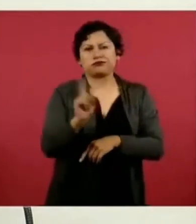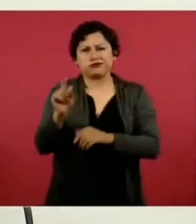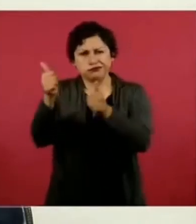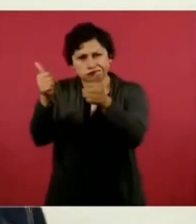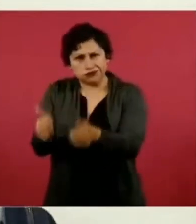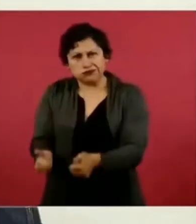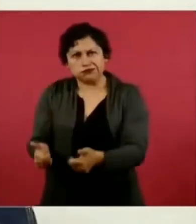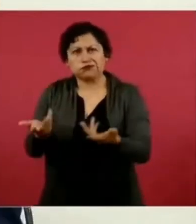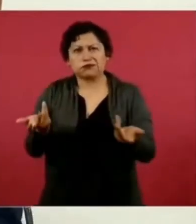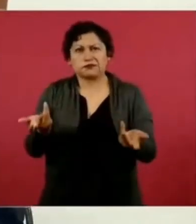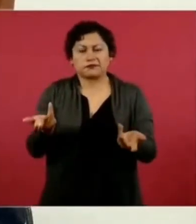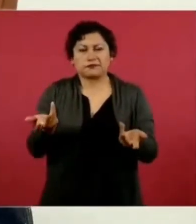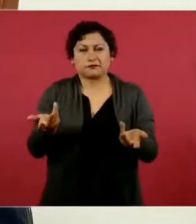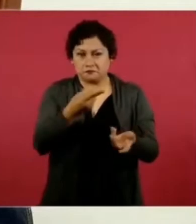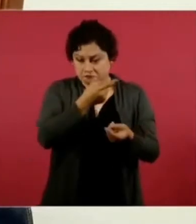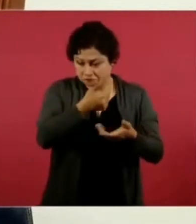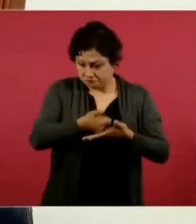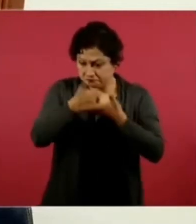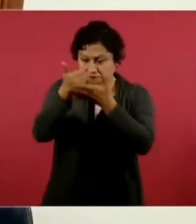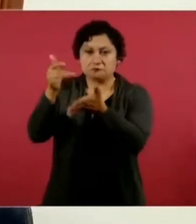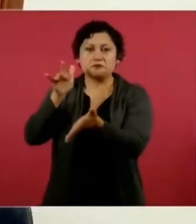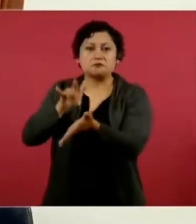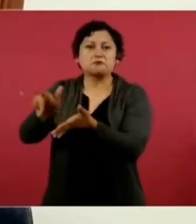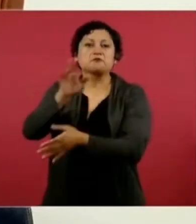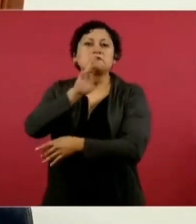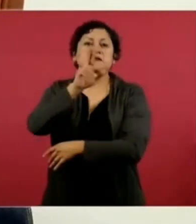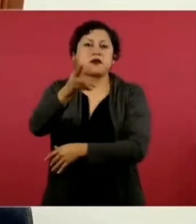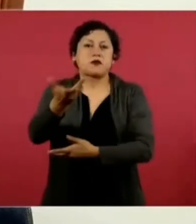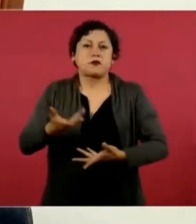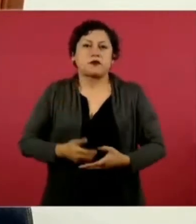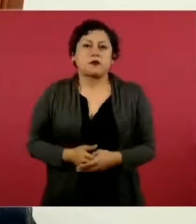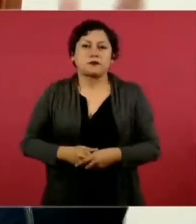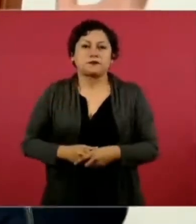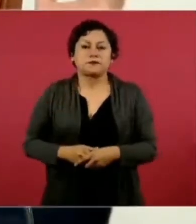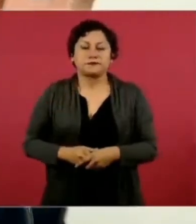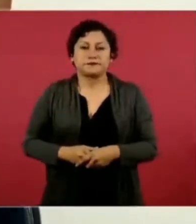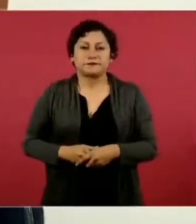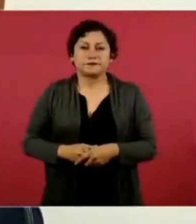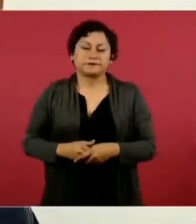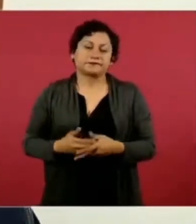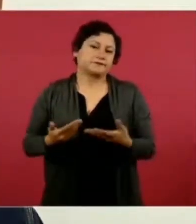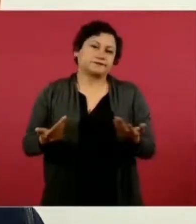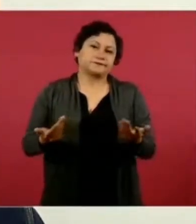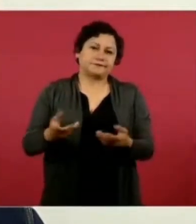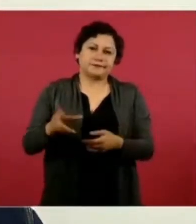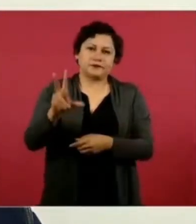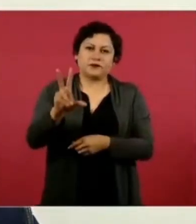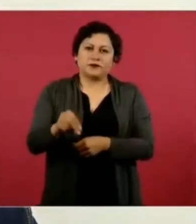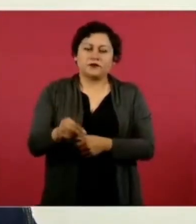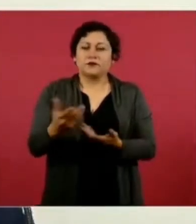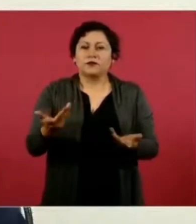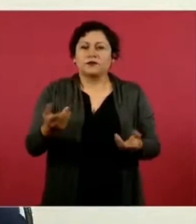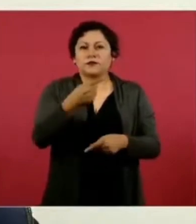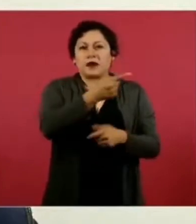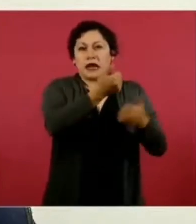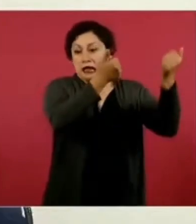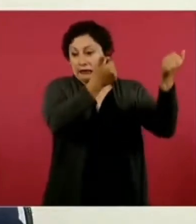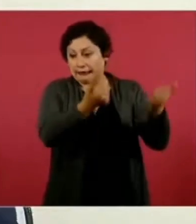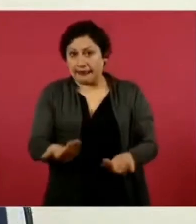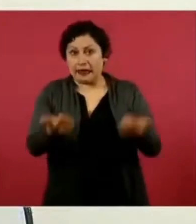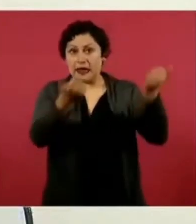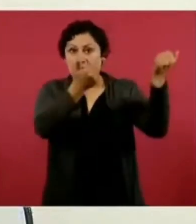en vez de apoyar con eso, cooperación